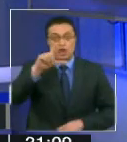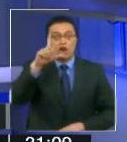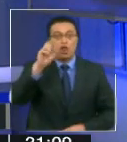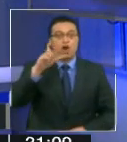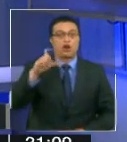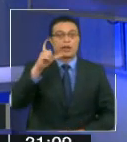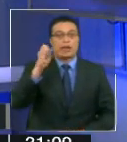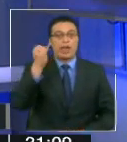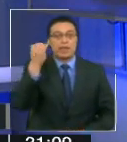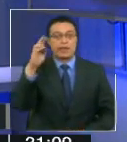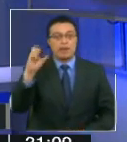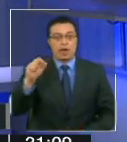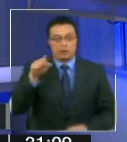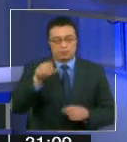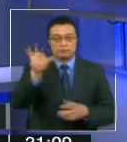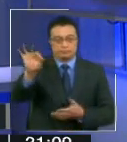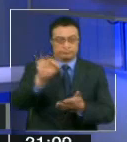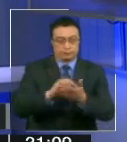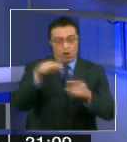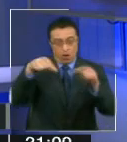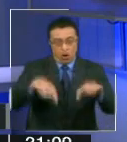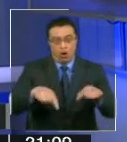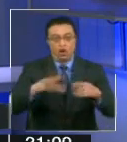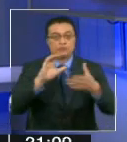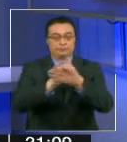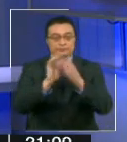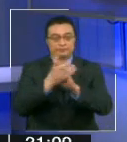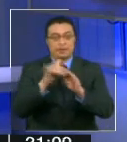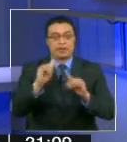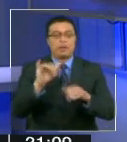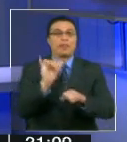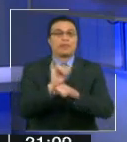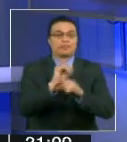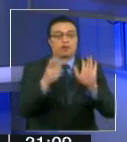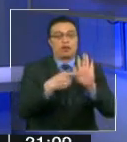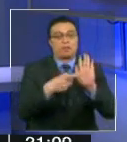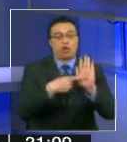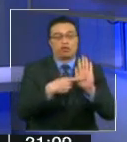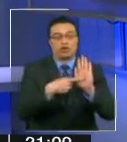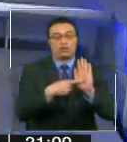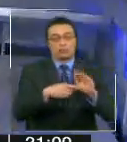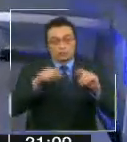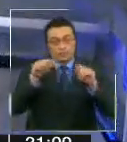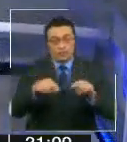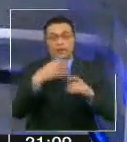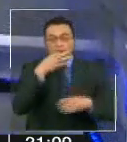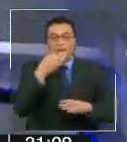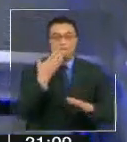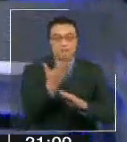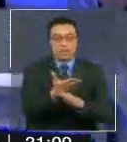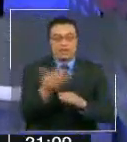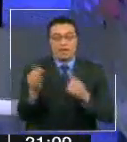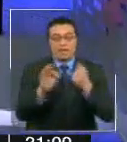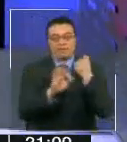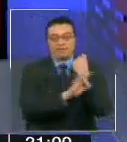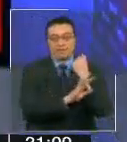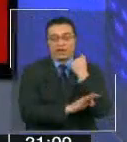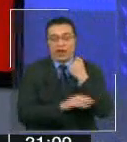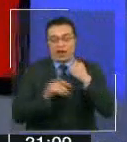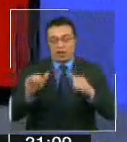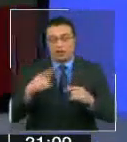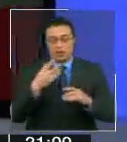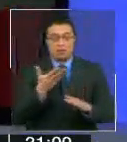Longueira tras ser formalizado hoy por cohecho y delitos tributarios. Era precisamente lo que había pedido la Fiscalía una